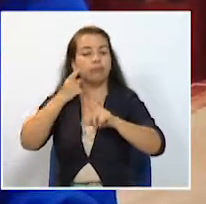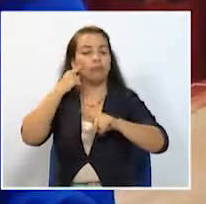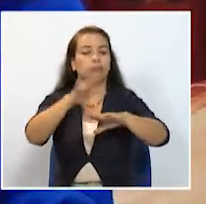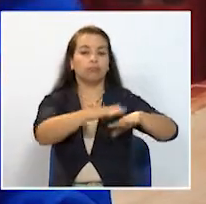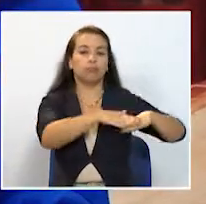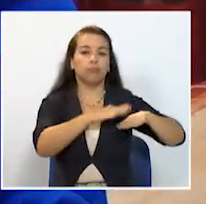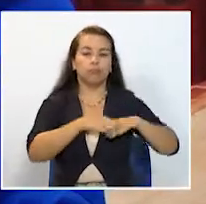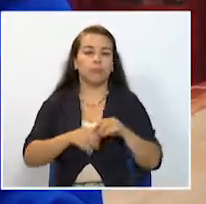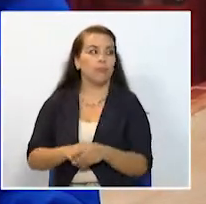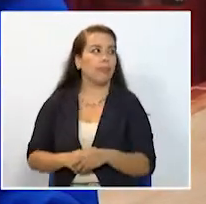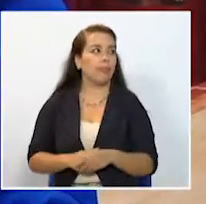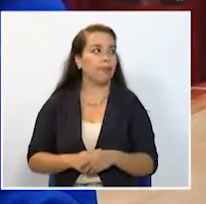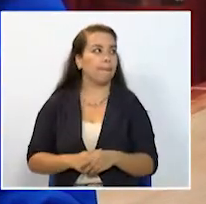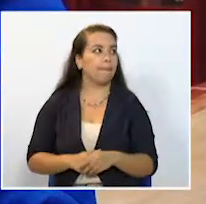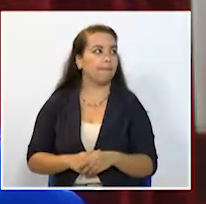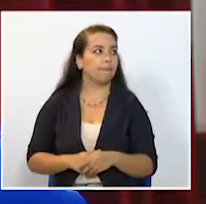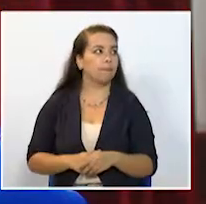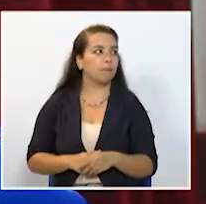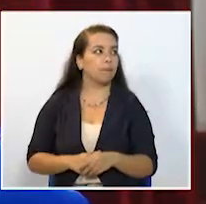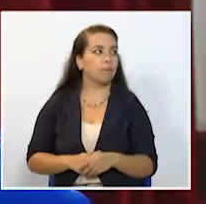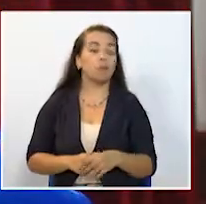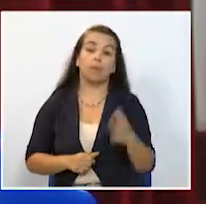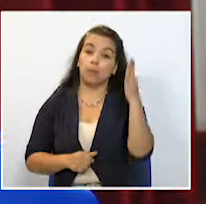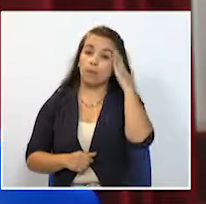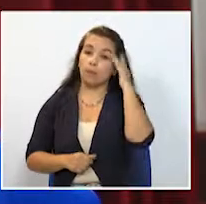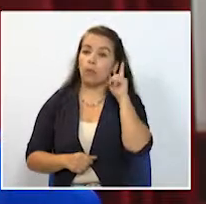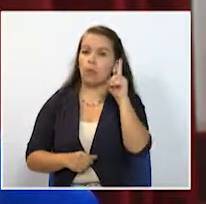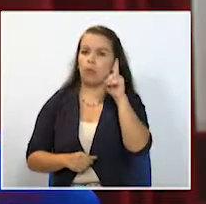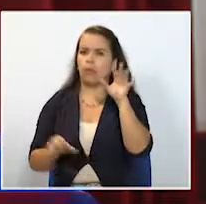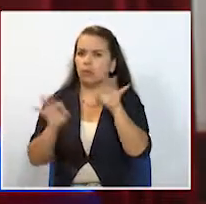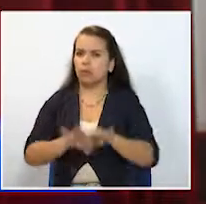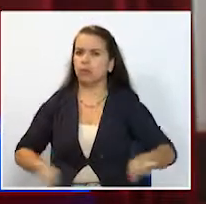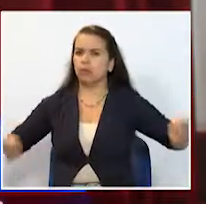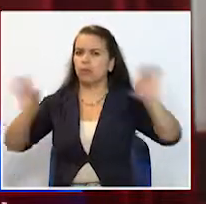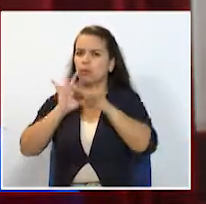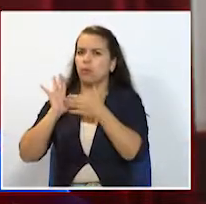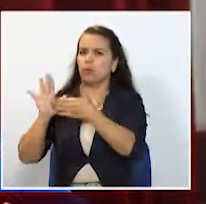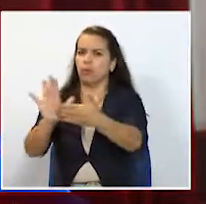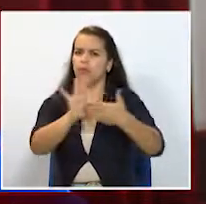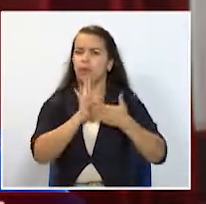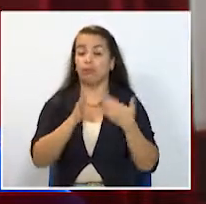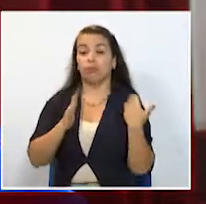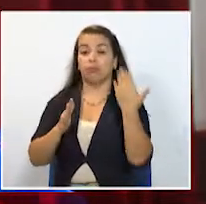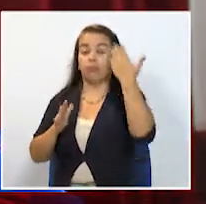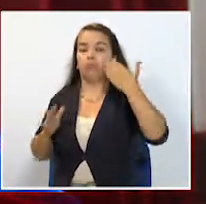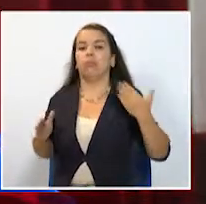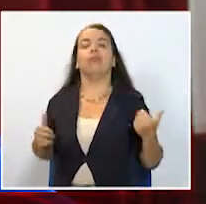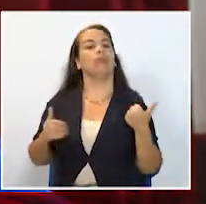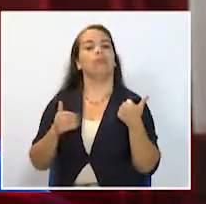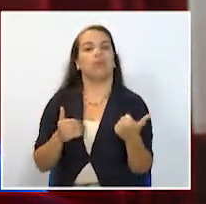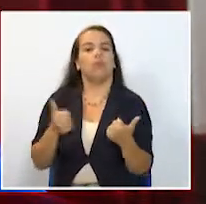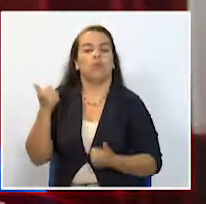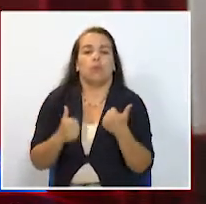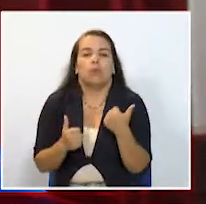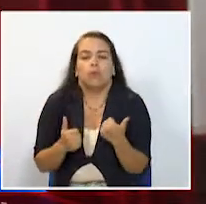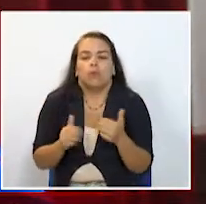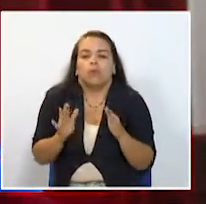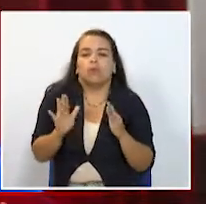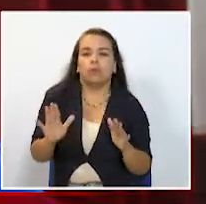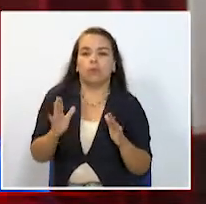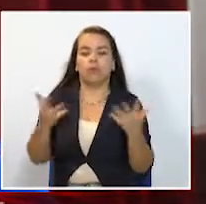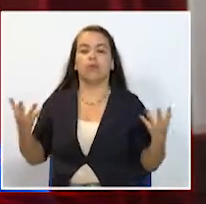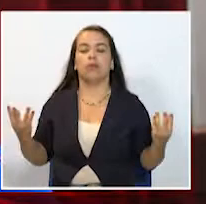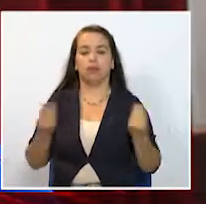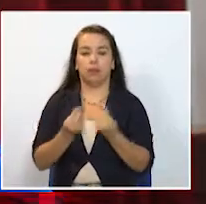Incapié. Y en efecto uno de los grandes ejemplos que ellos hoy han puesto sobre la mesa es el proyecto de integración